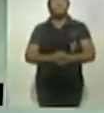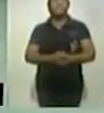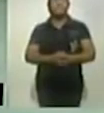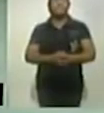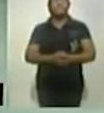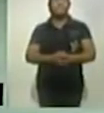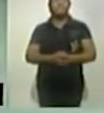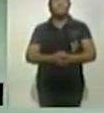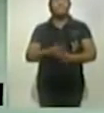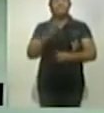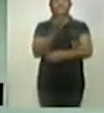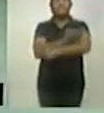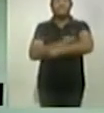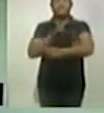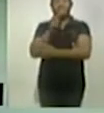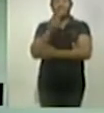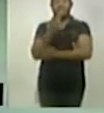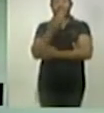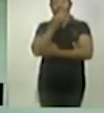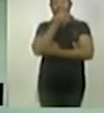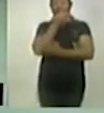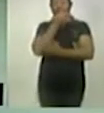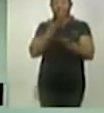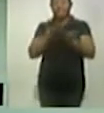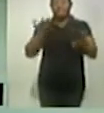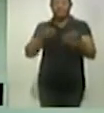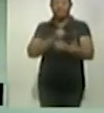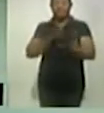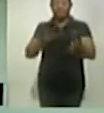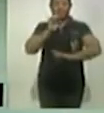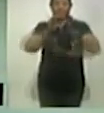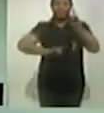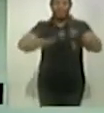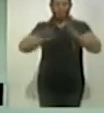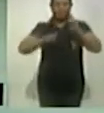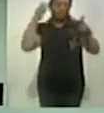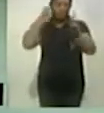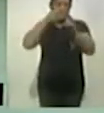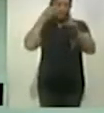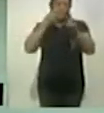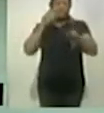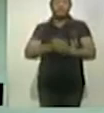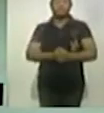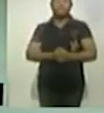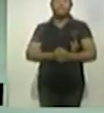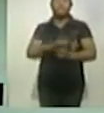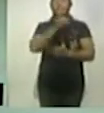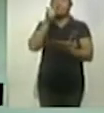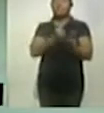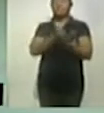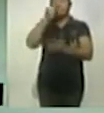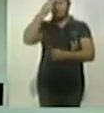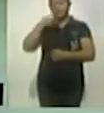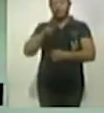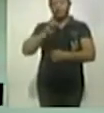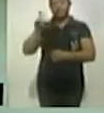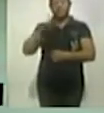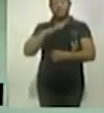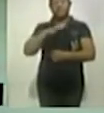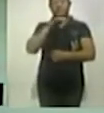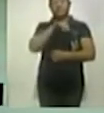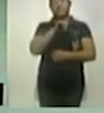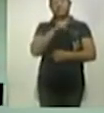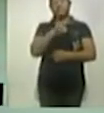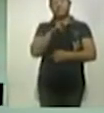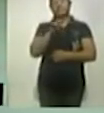Dos de la tarde con treinta y tres minutos tiempo de la información deportiva y nos vamos hasta la Ciudad de México porque Miguel Herrera,